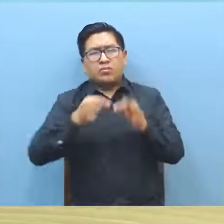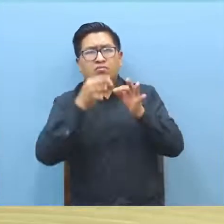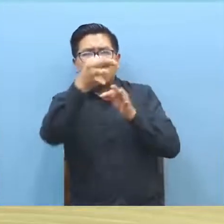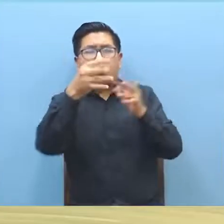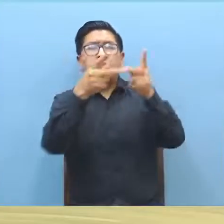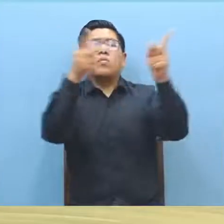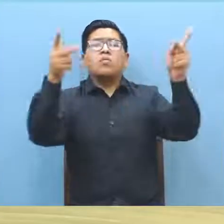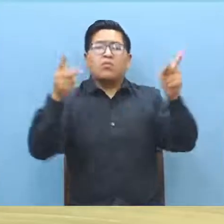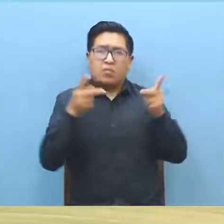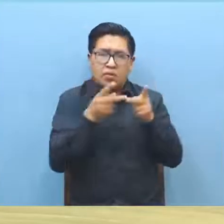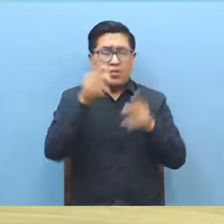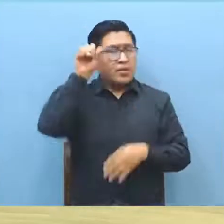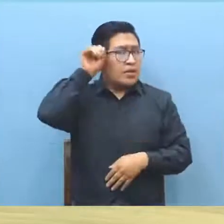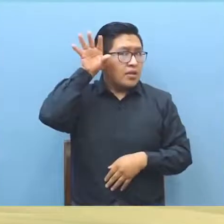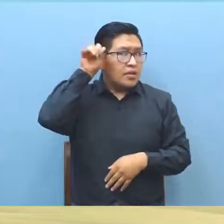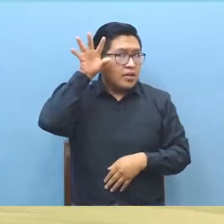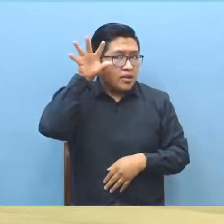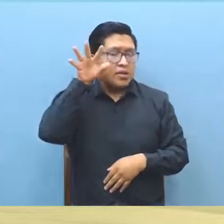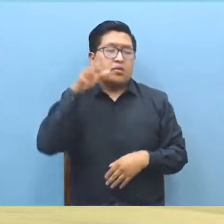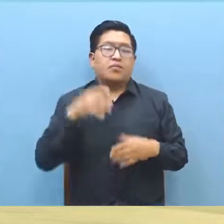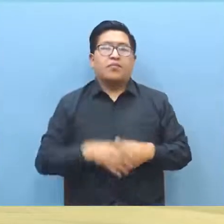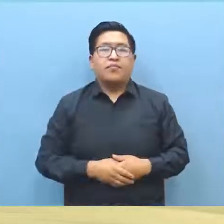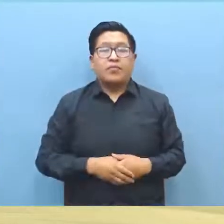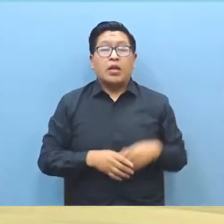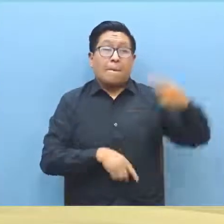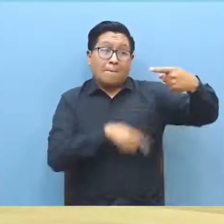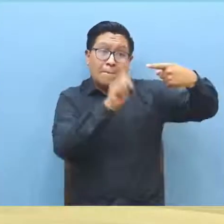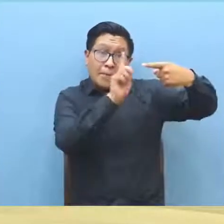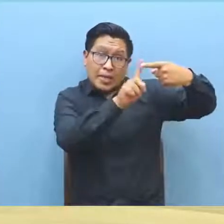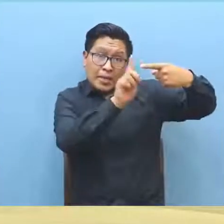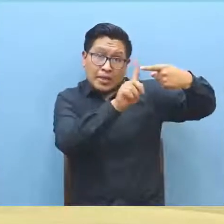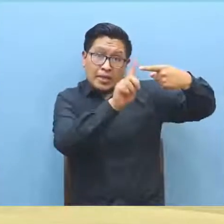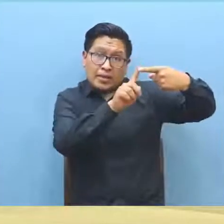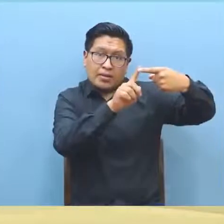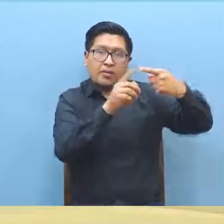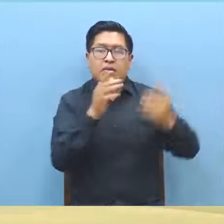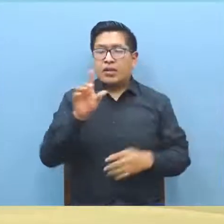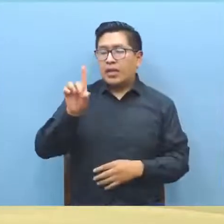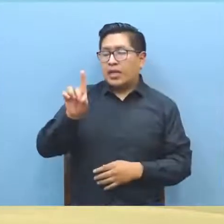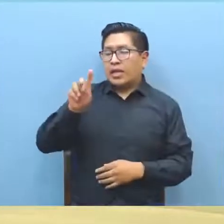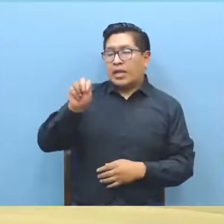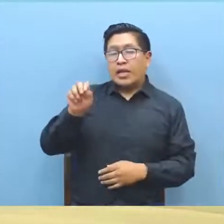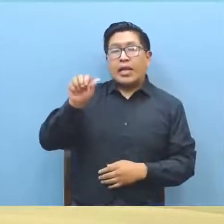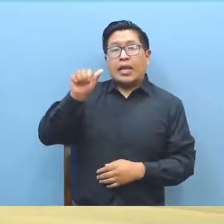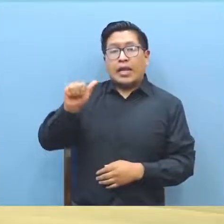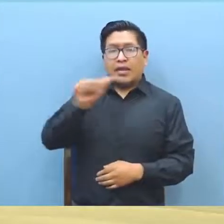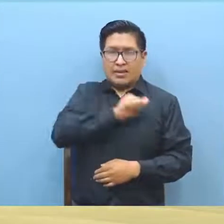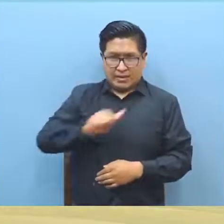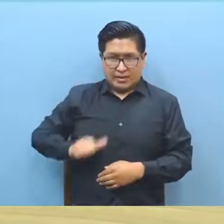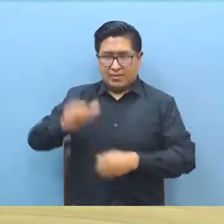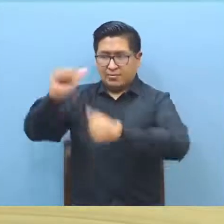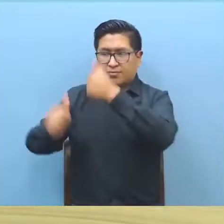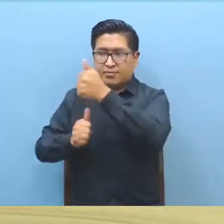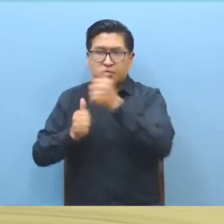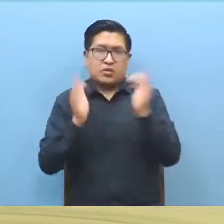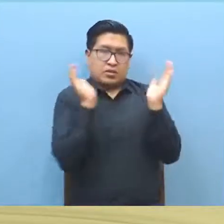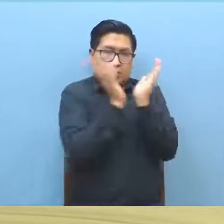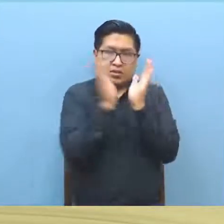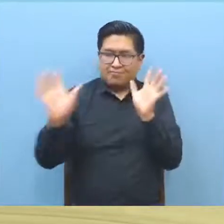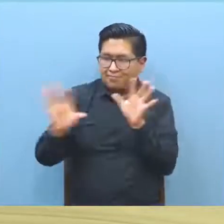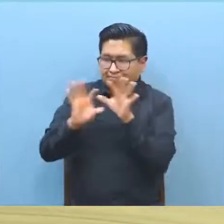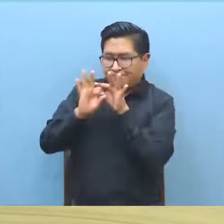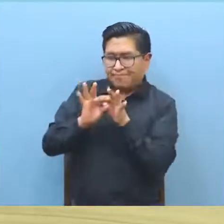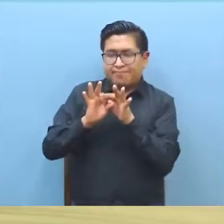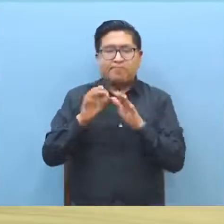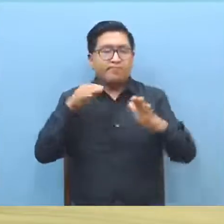En el primer caso, junto con el equipo técnico de la Defensoría de la Niñez y Adolescencia de este municipio, se garantizó el